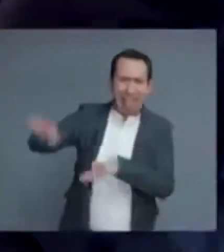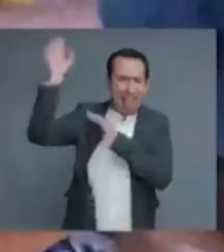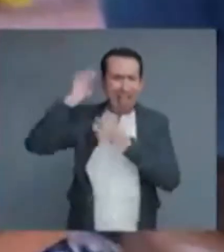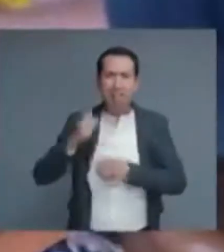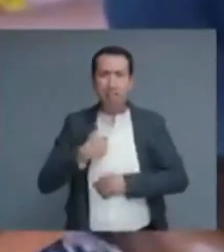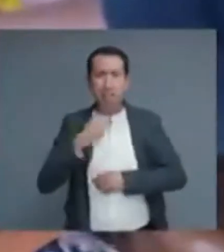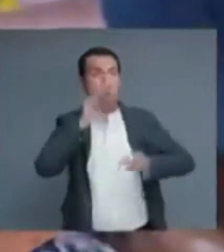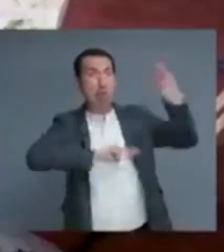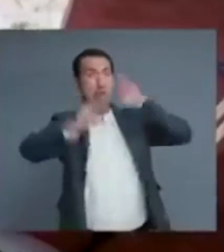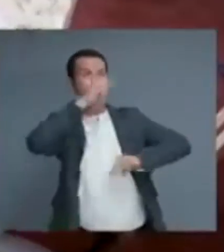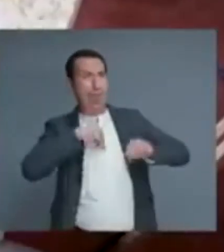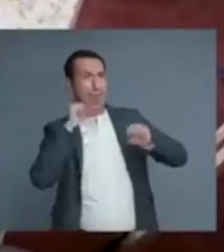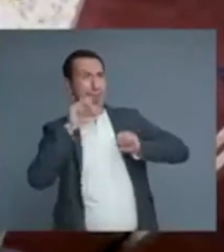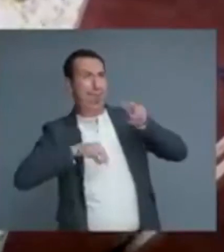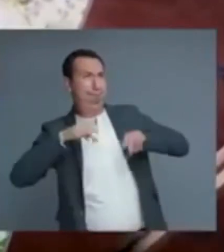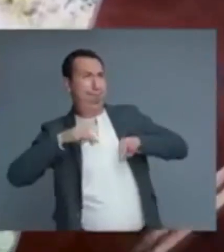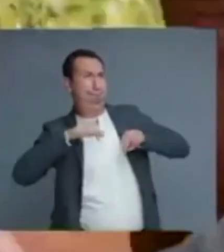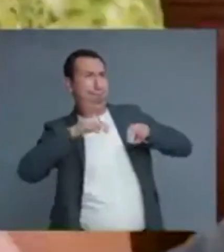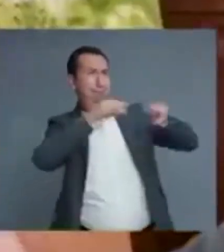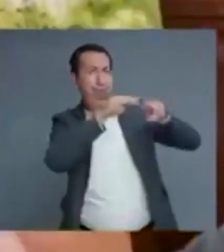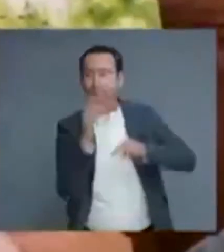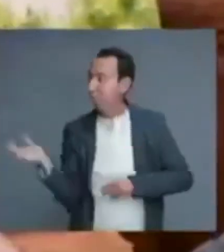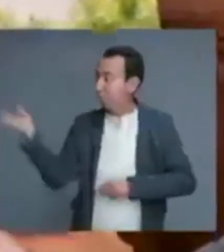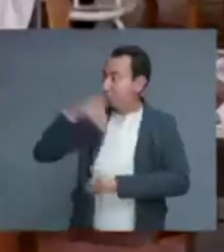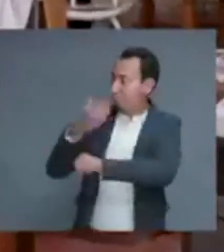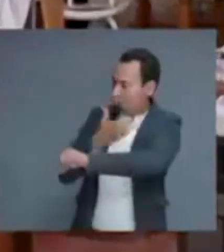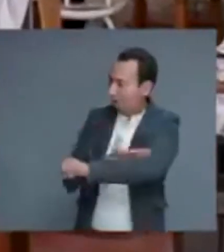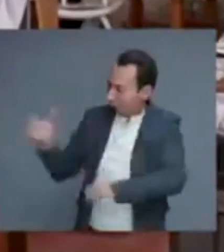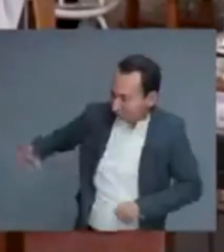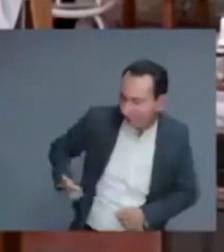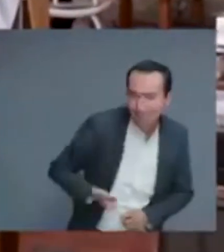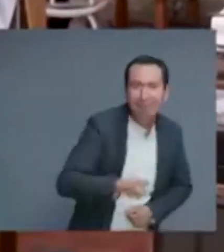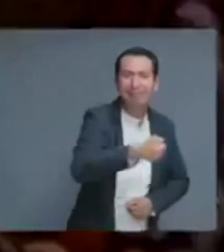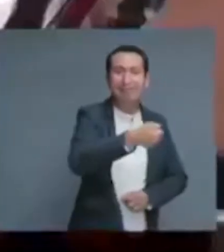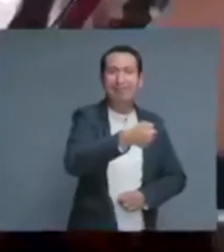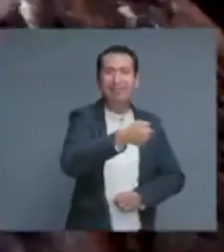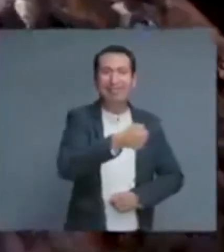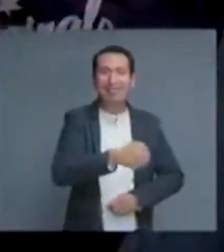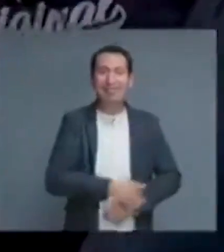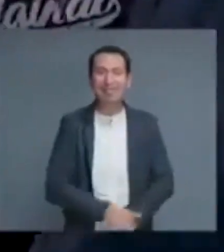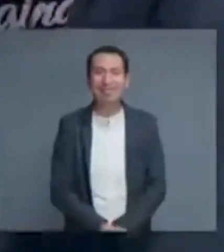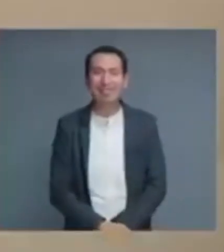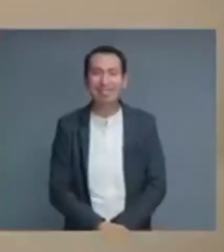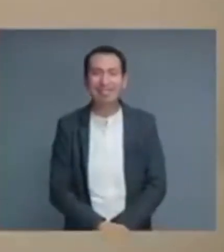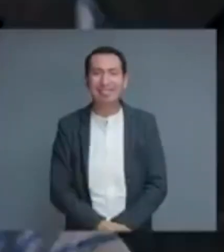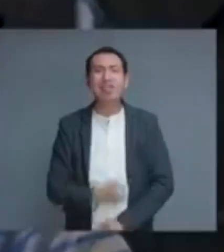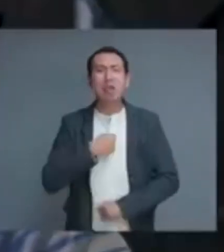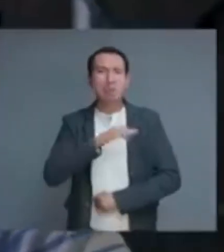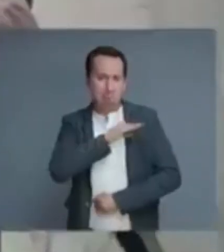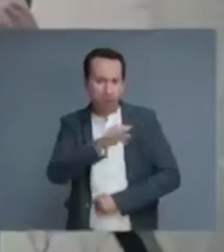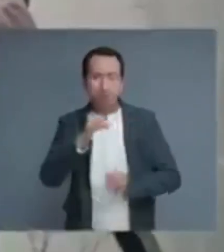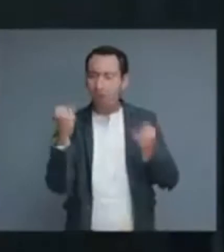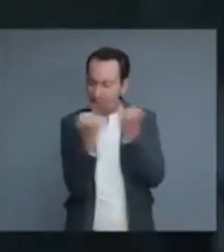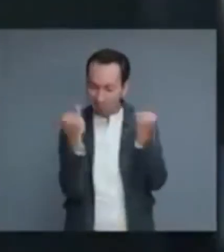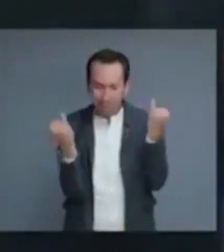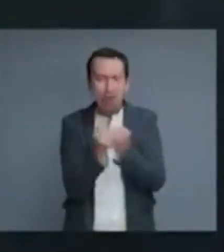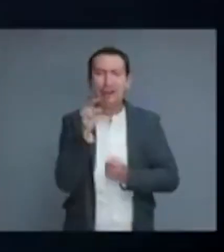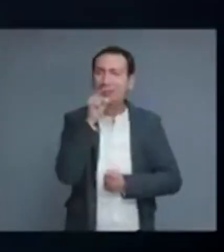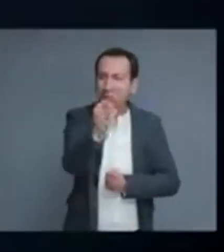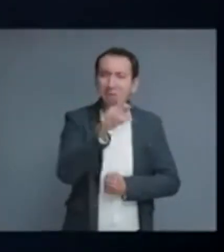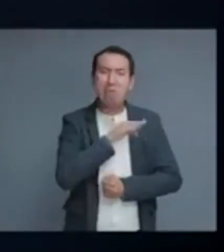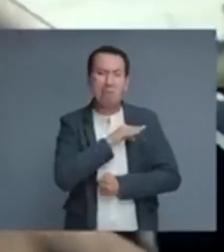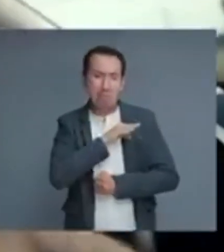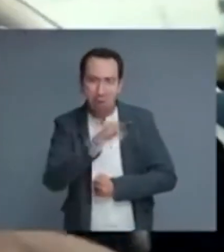y Débiles Visuales, donde se han atendido a 206 personas a través de consultas de rehabilitación visual. TV4